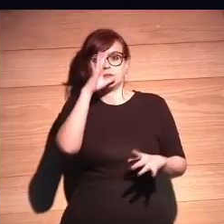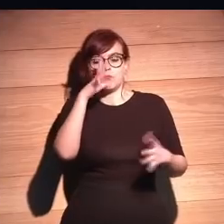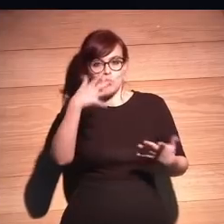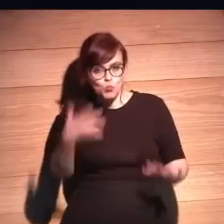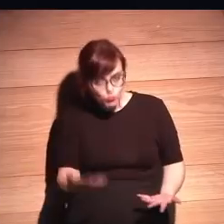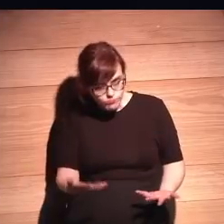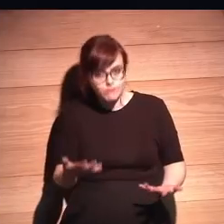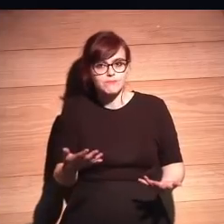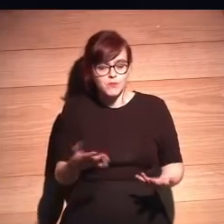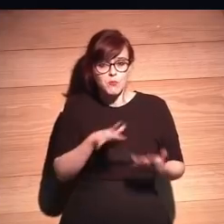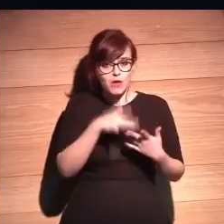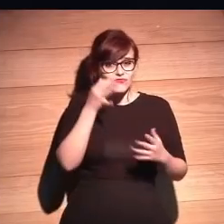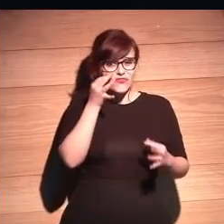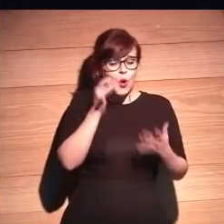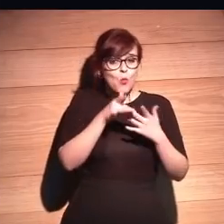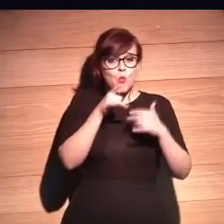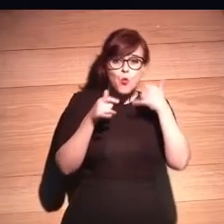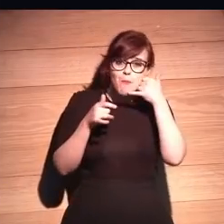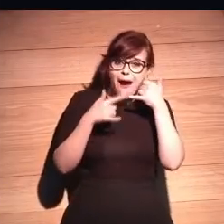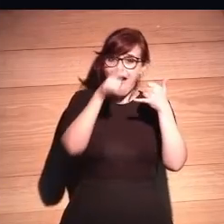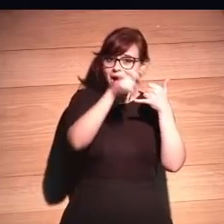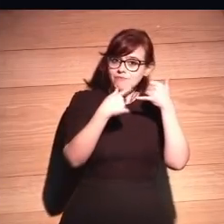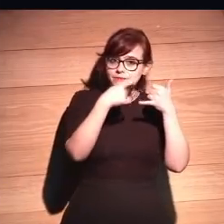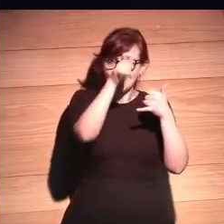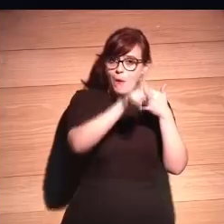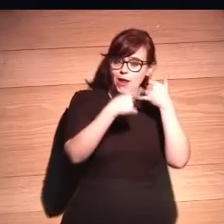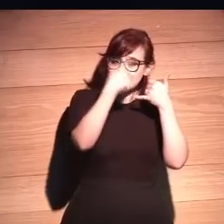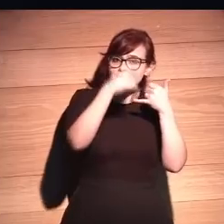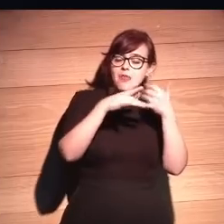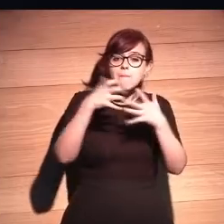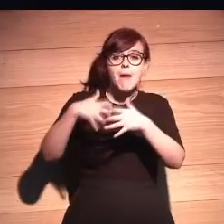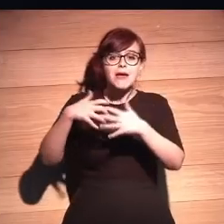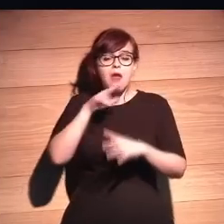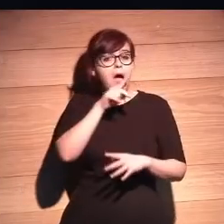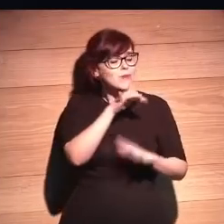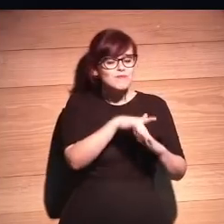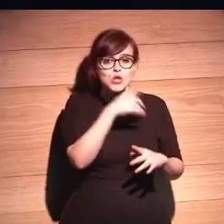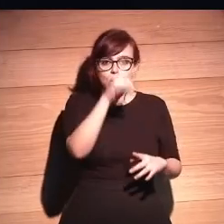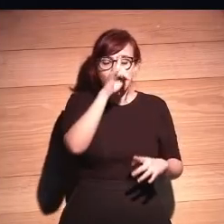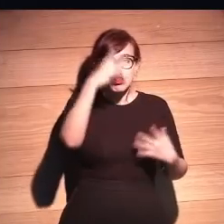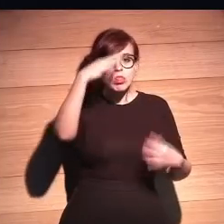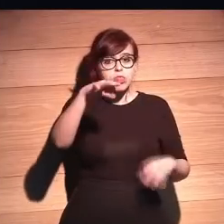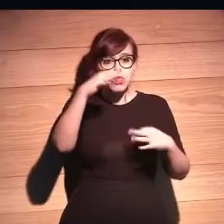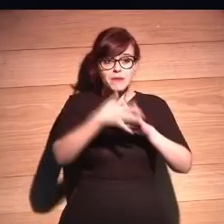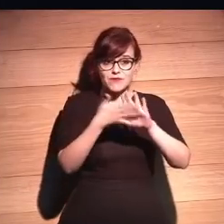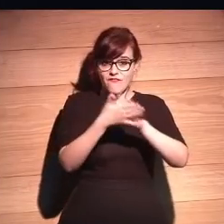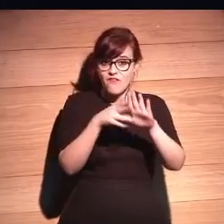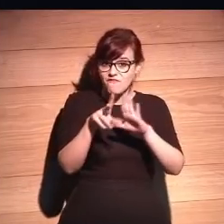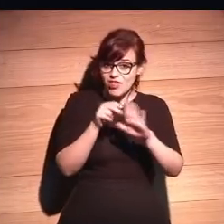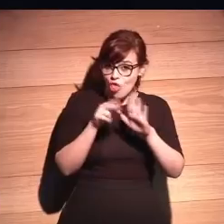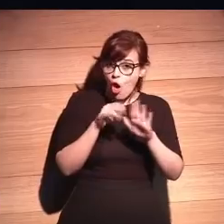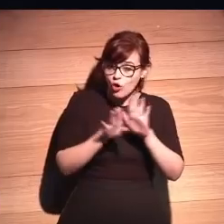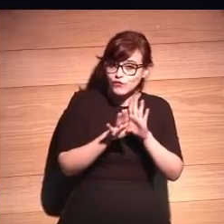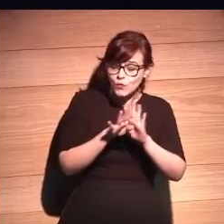¿no? Porque es verdad. Ese humano nunca supo que le habló una inteligencia artificial. Y si queréis seguir viendo el